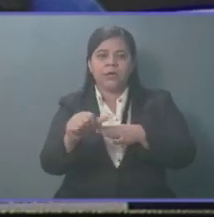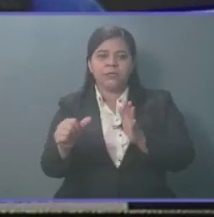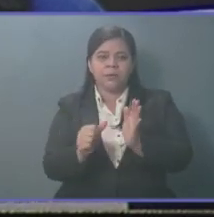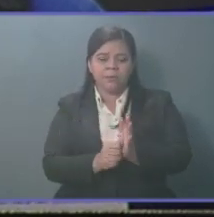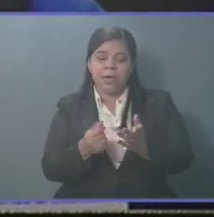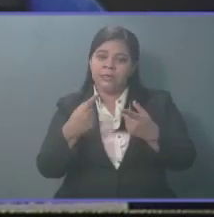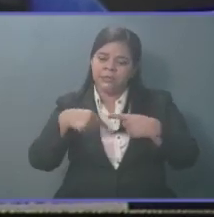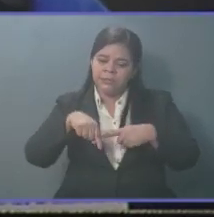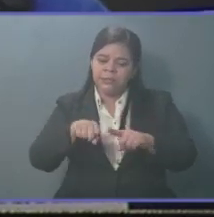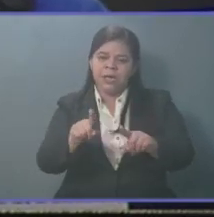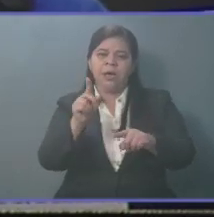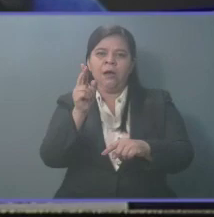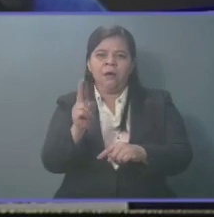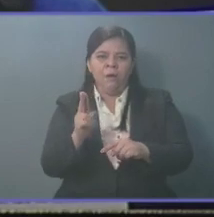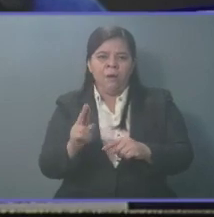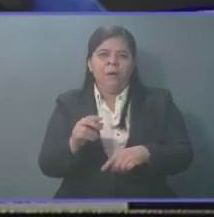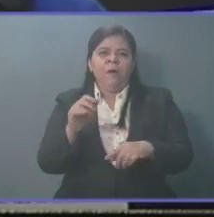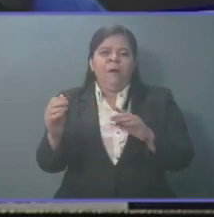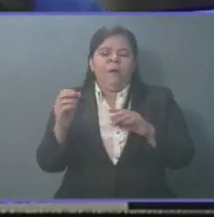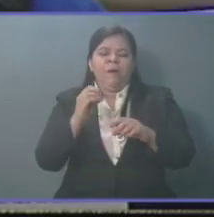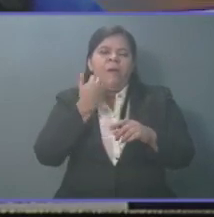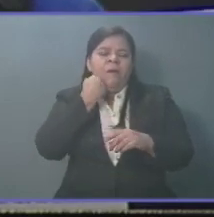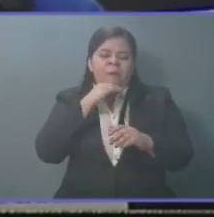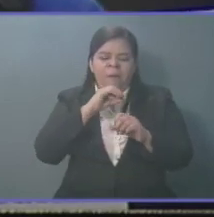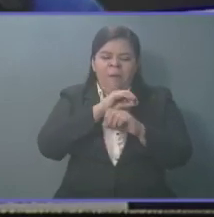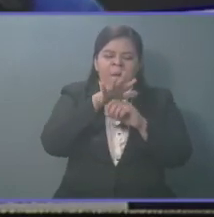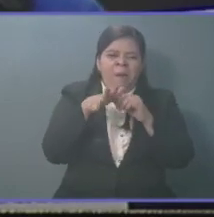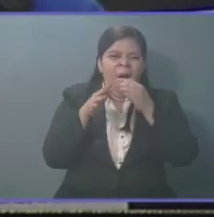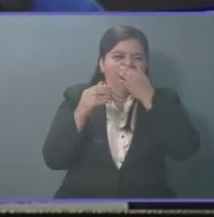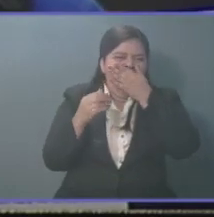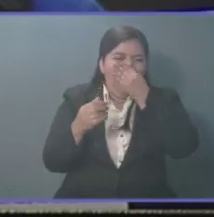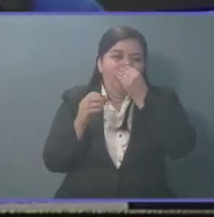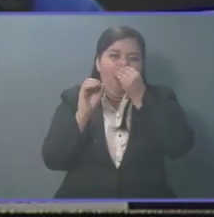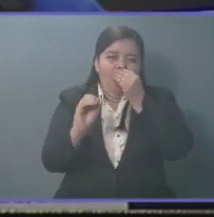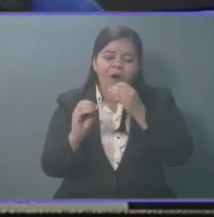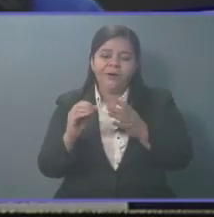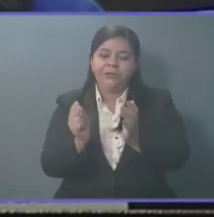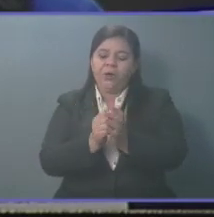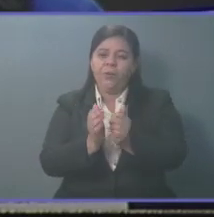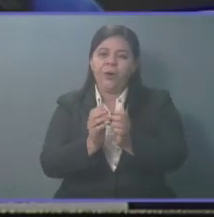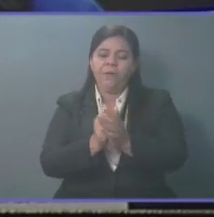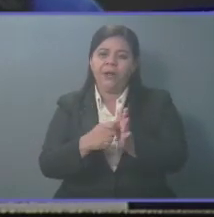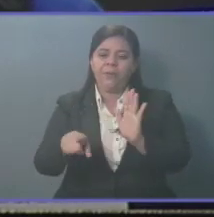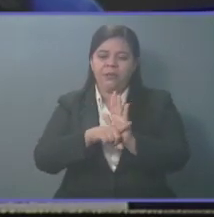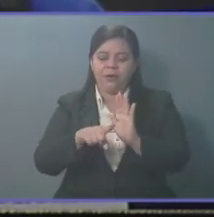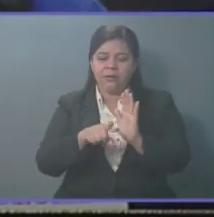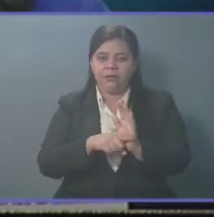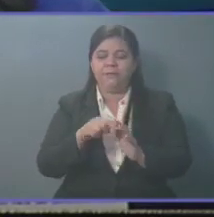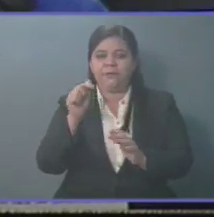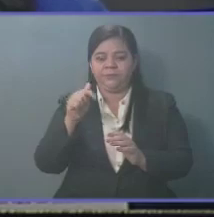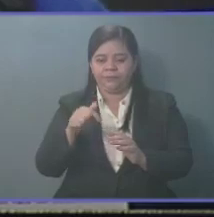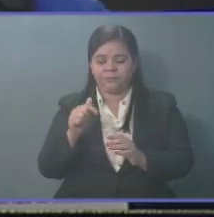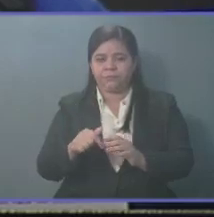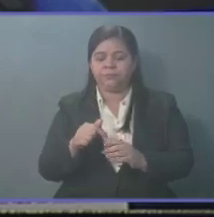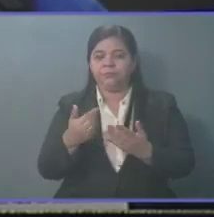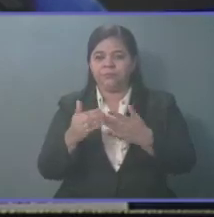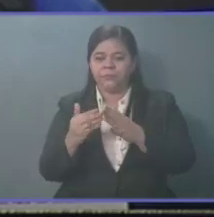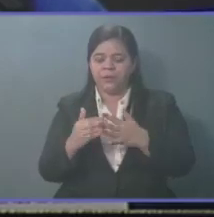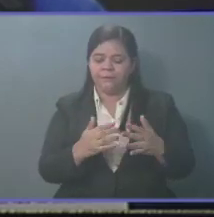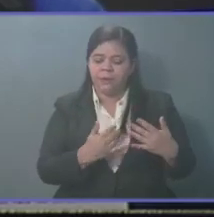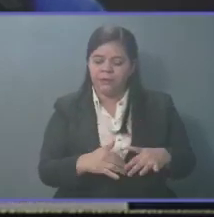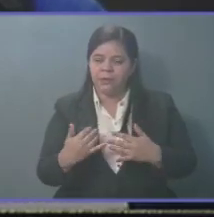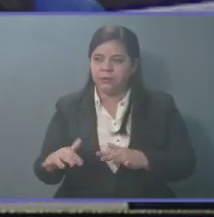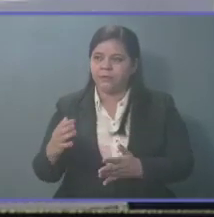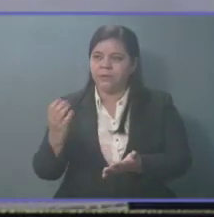de continuar existiendo tanto los contagios debido a la pandemia por COVID-19 como los efectos negativos producidos por esta en las diferentes actividades